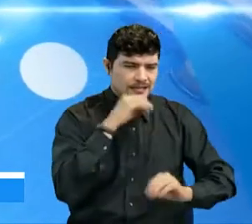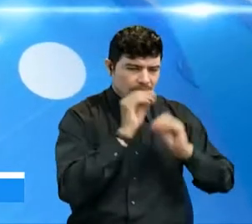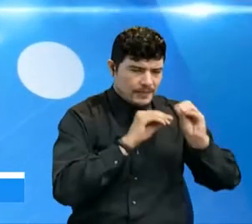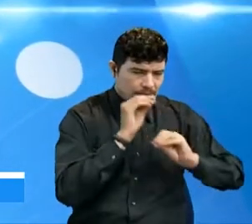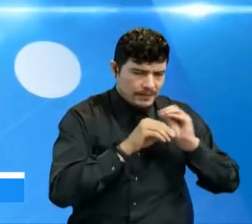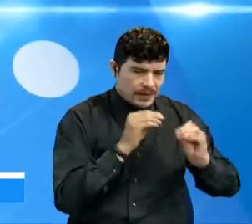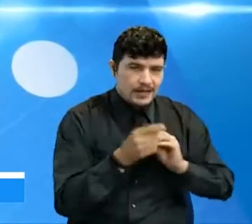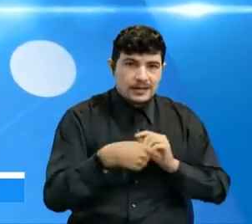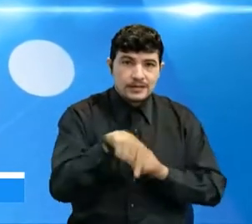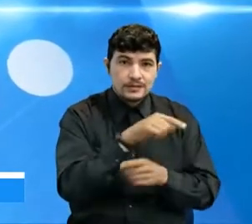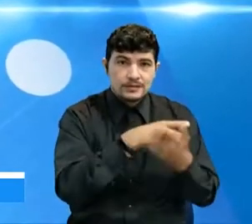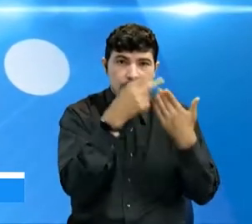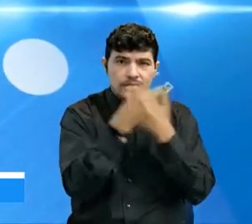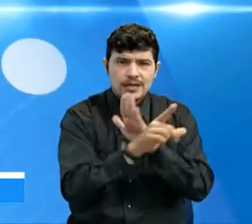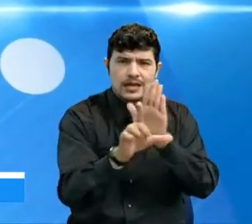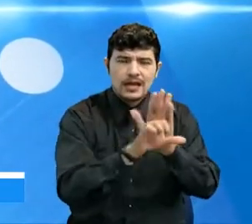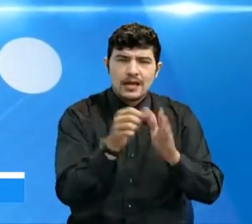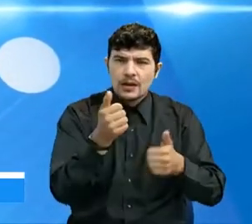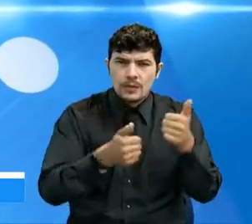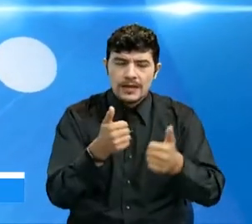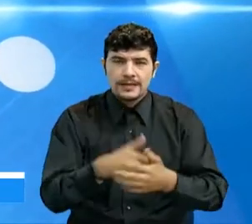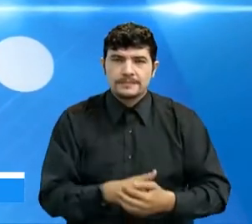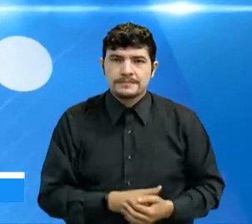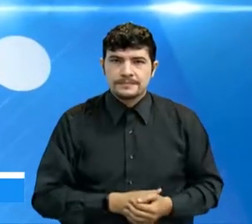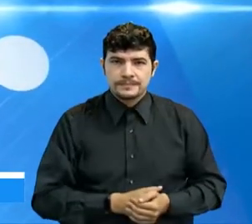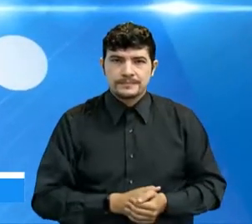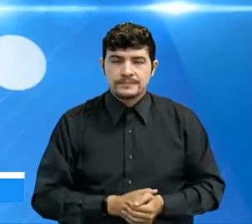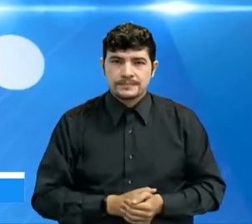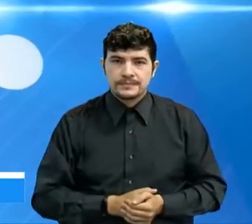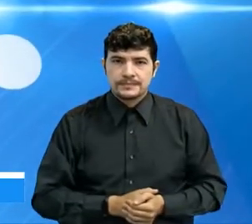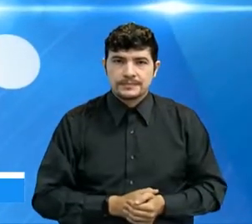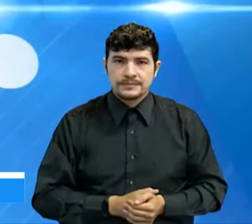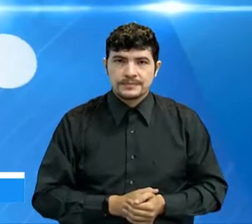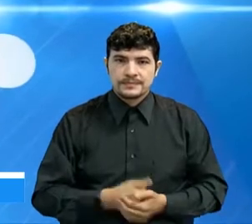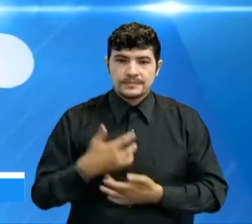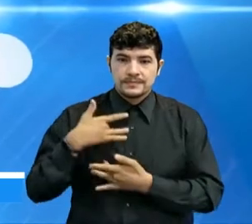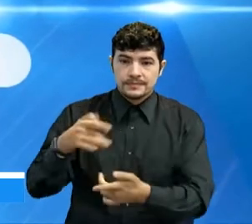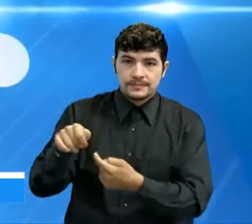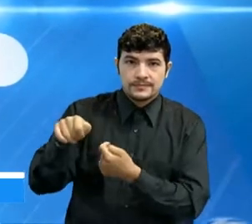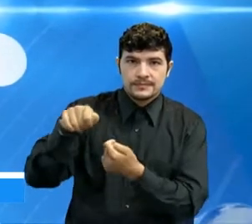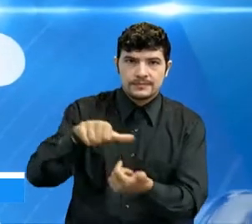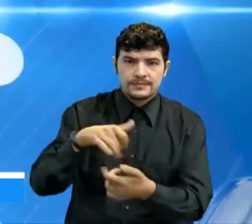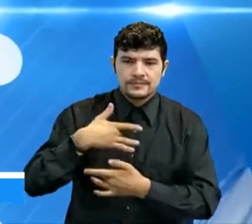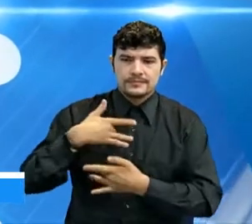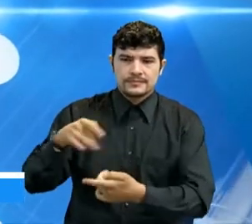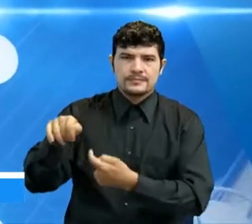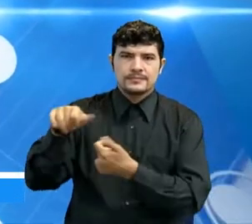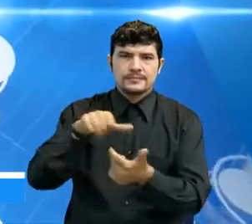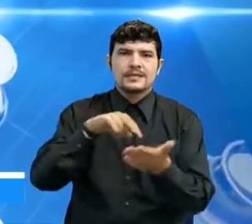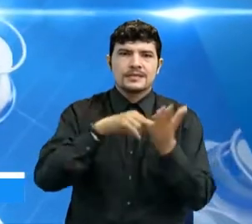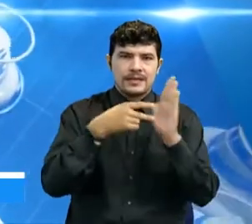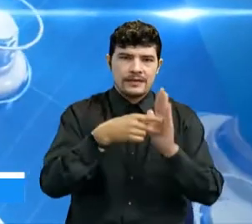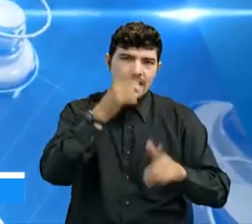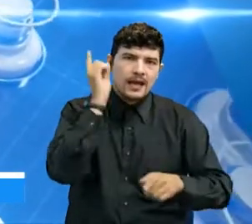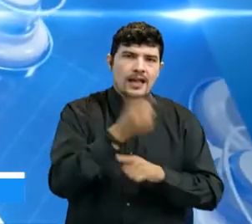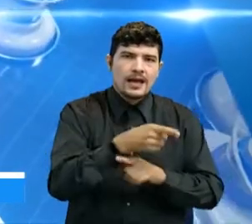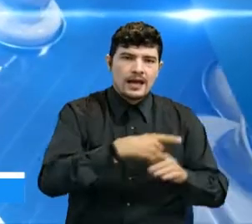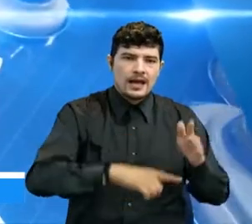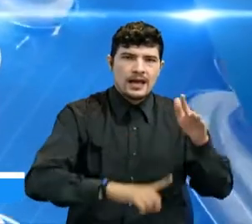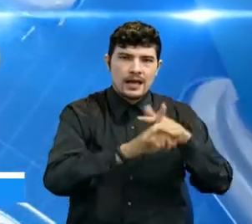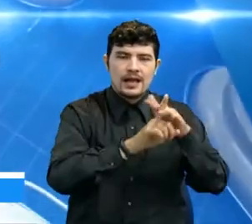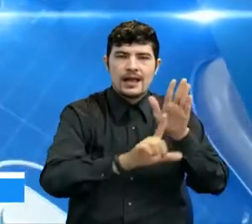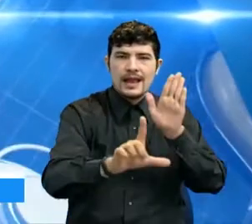colombianos como lo son, que el ingreso solidario se convierta en una ley, en una ley